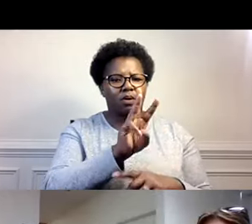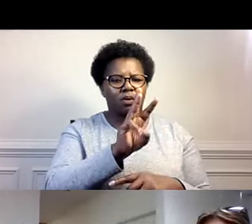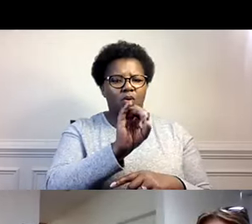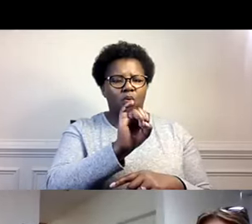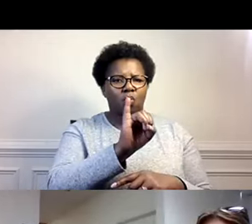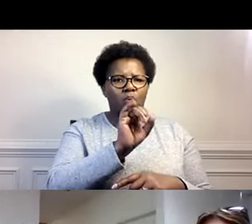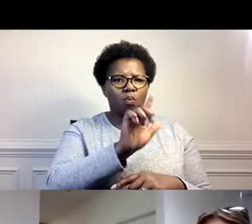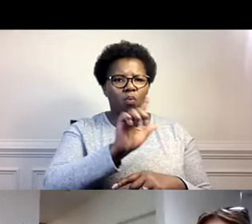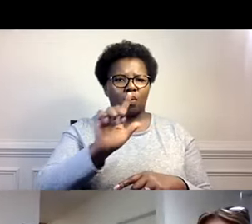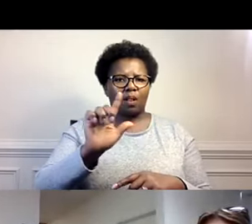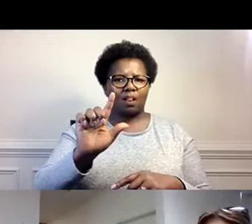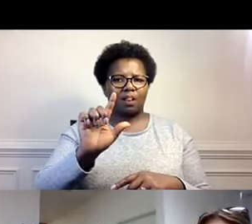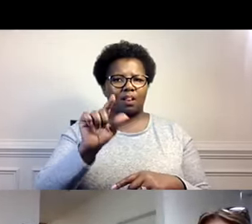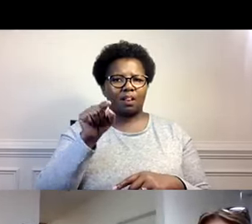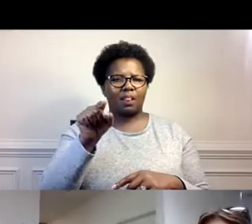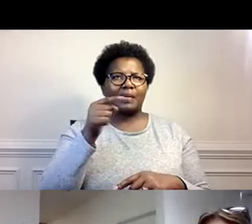de parte de Will.